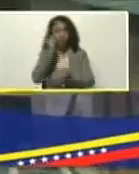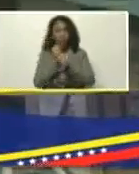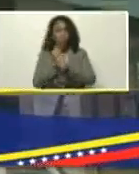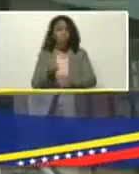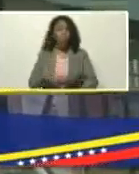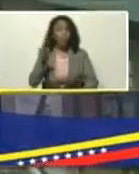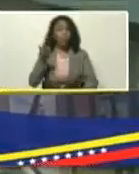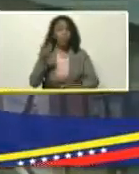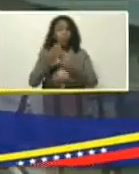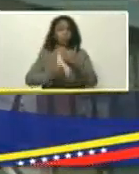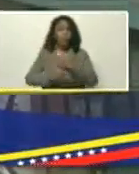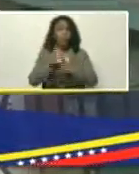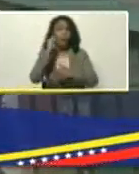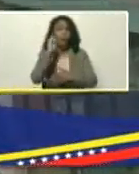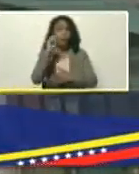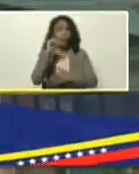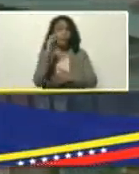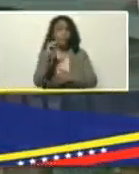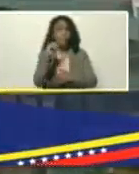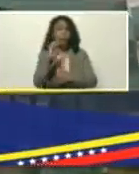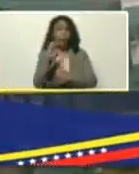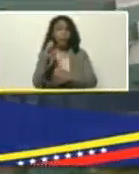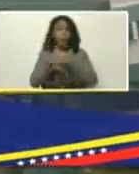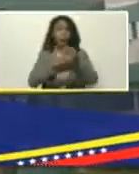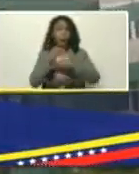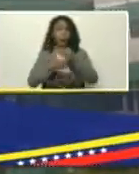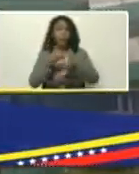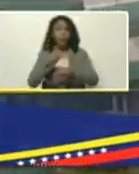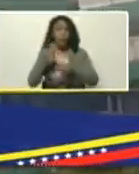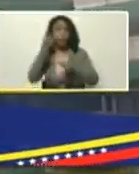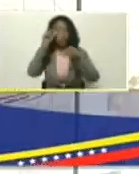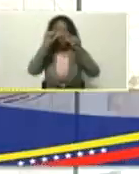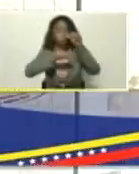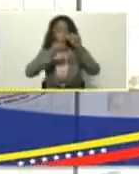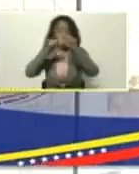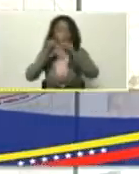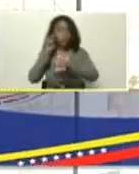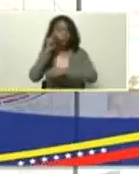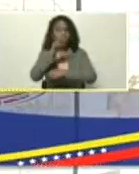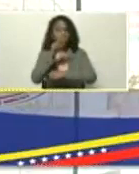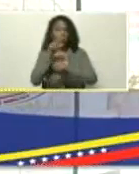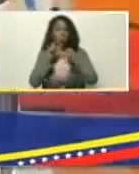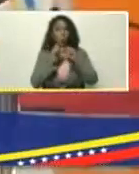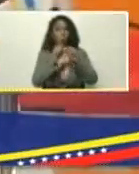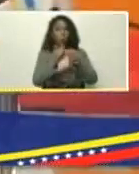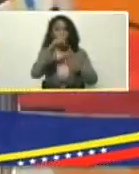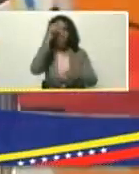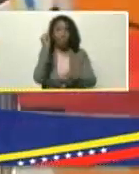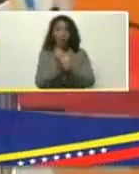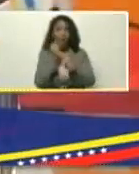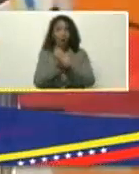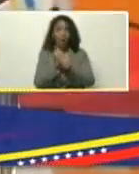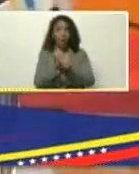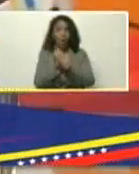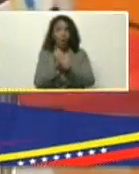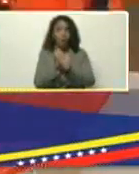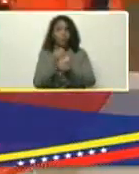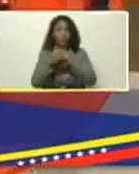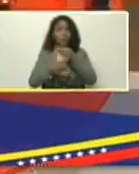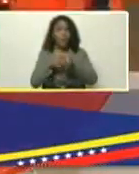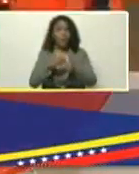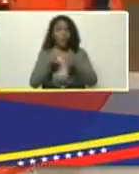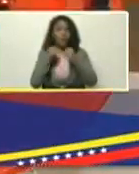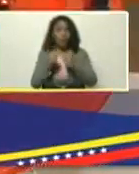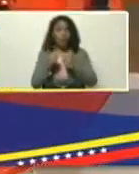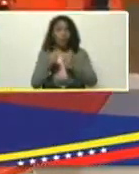adelante, desde el Inamet, lo que se ha denominado, como el monitor de sequía, que vamos a ver a continuación, un trabajo minucioso, que presenta, nuestro